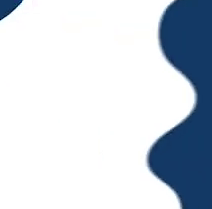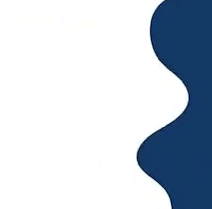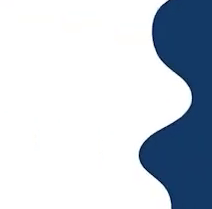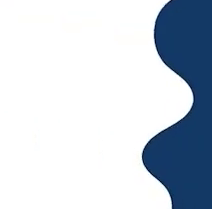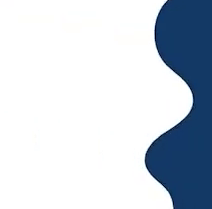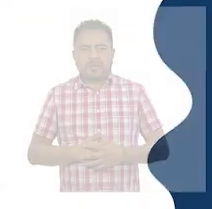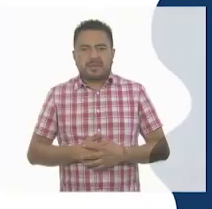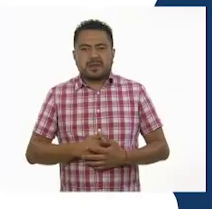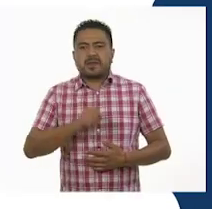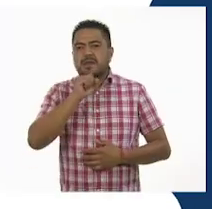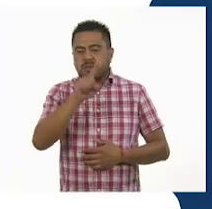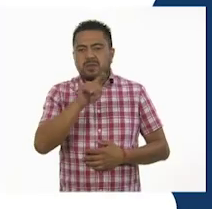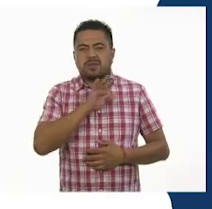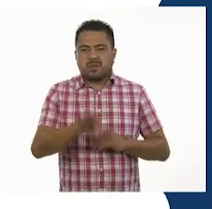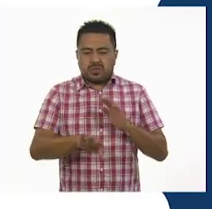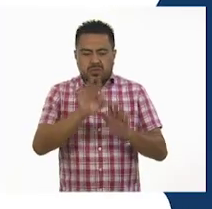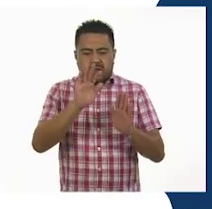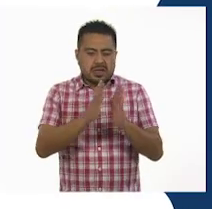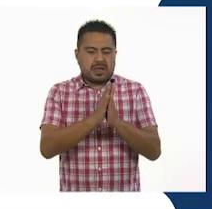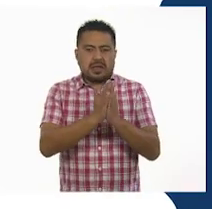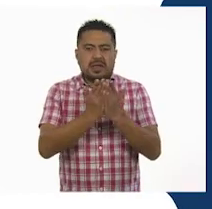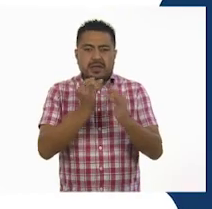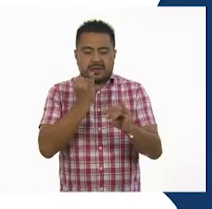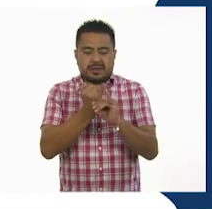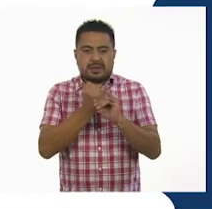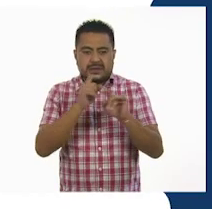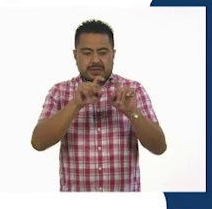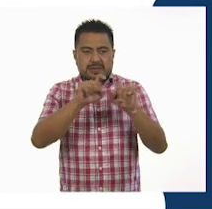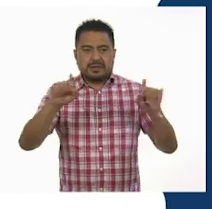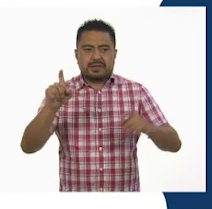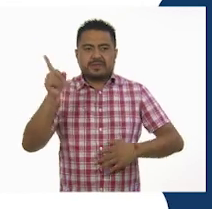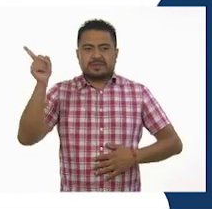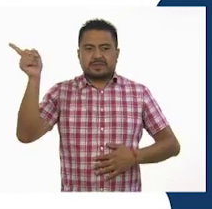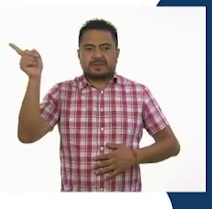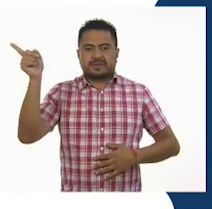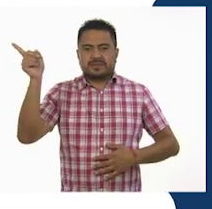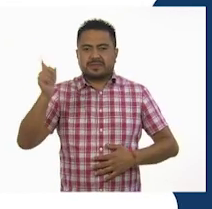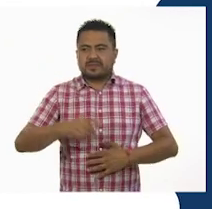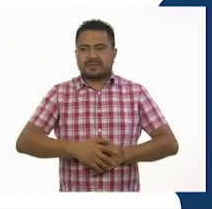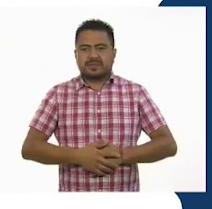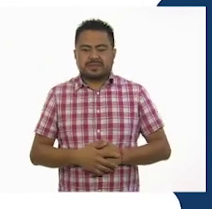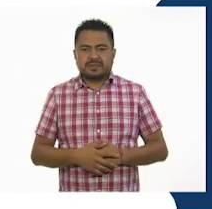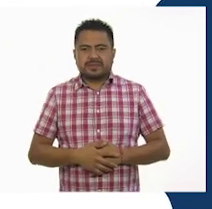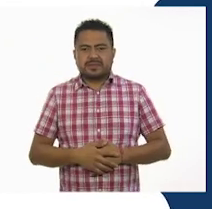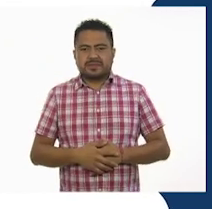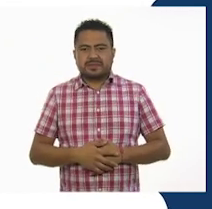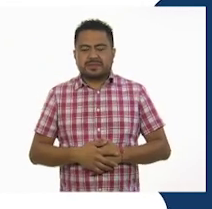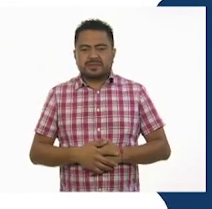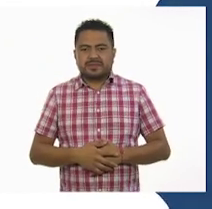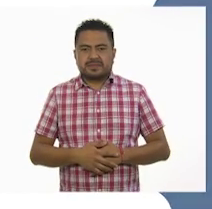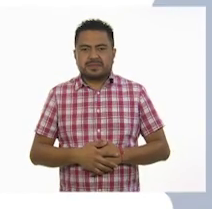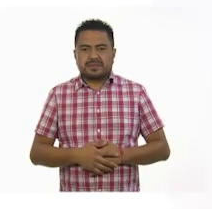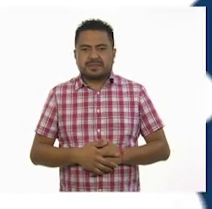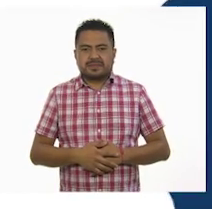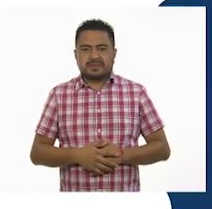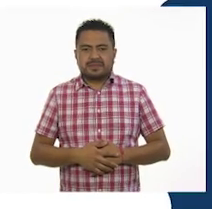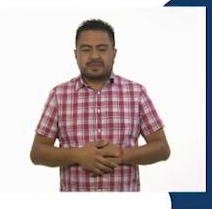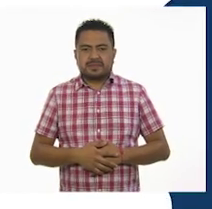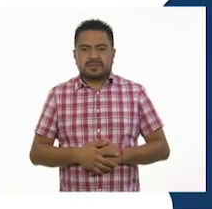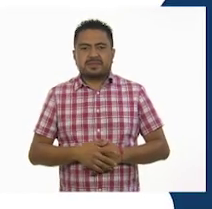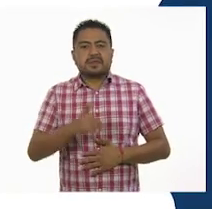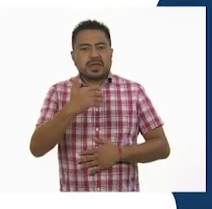También puedes encontrar los libros de texto en la página conaliteg.cep.gov.mx